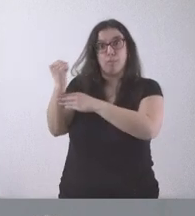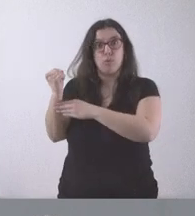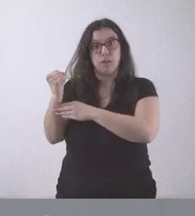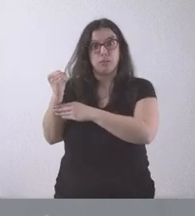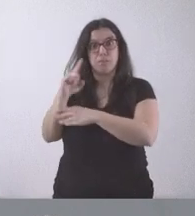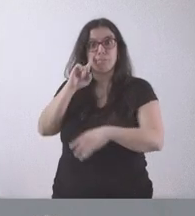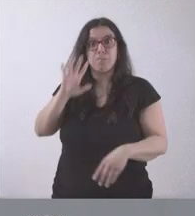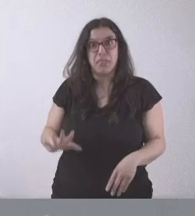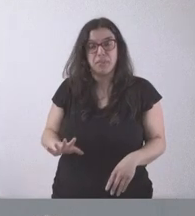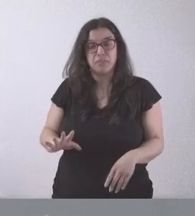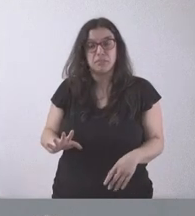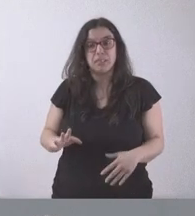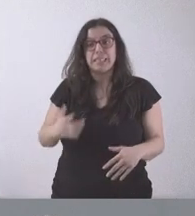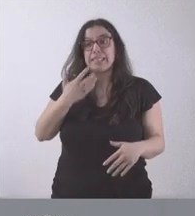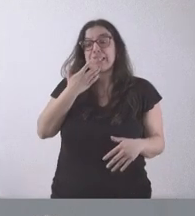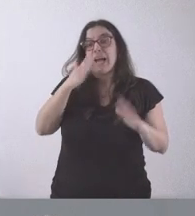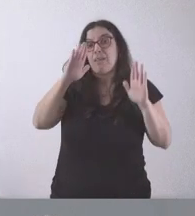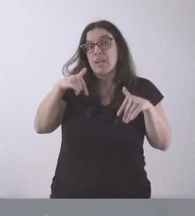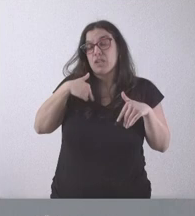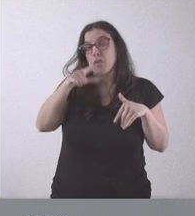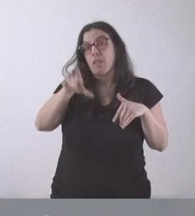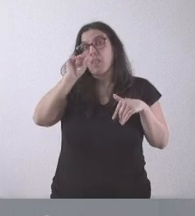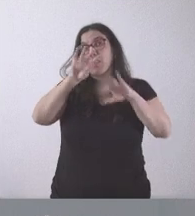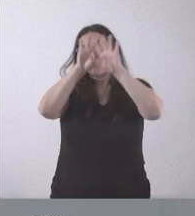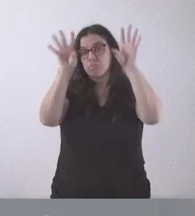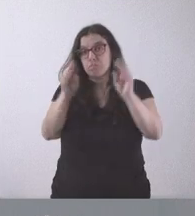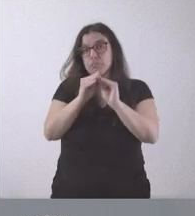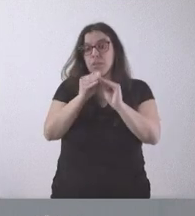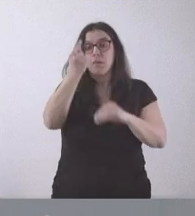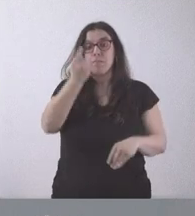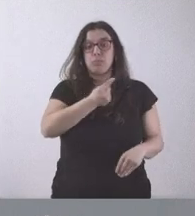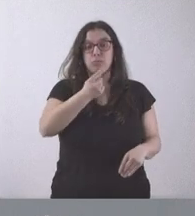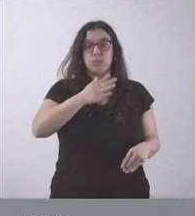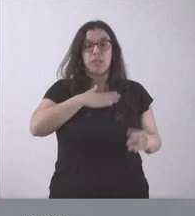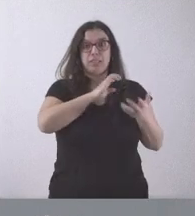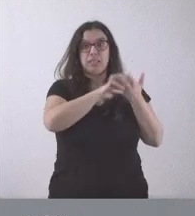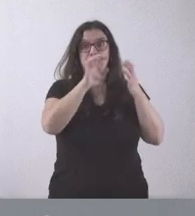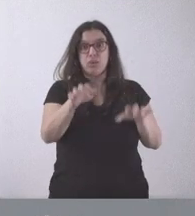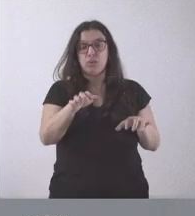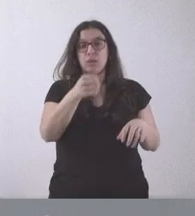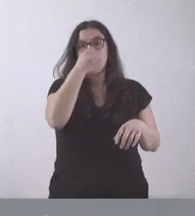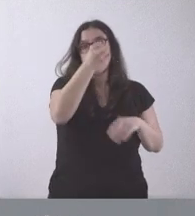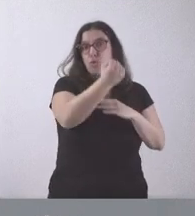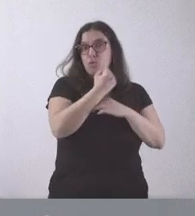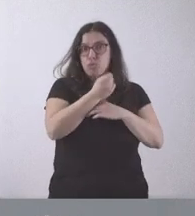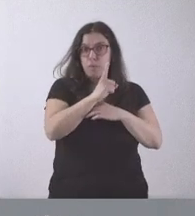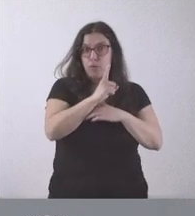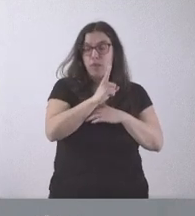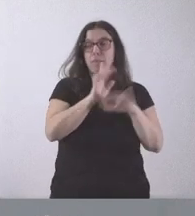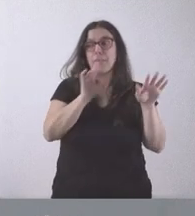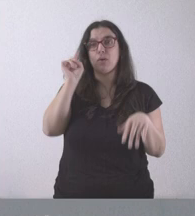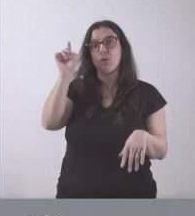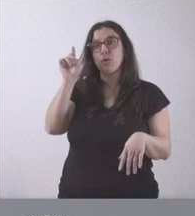Si al final he deducido que el presupuesto de Castilla y León no tiene el apoyo del Partido Socialista, pero sí lo tiene